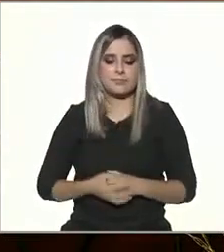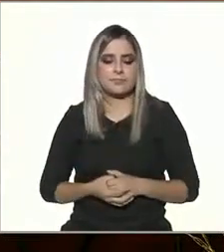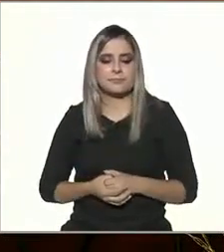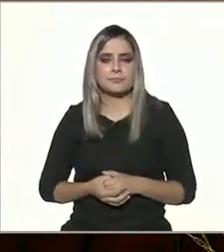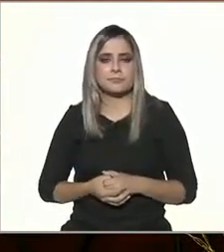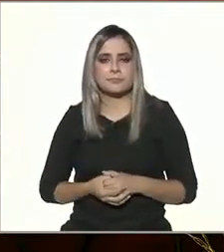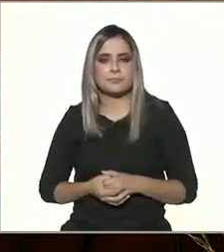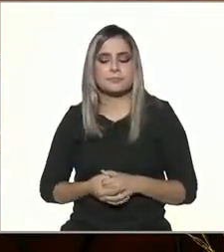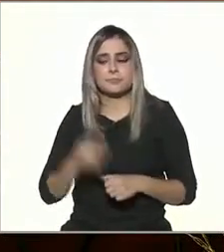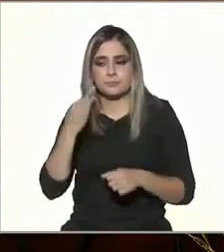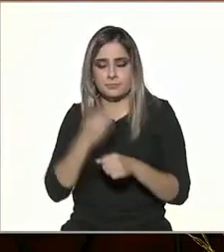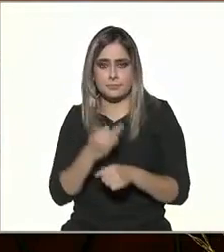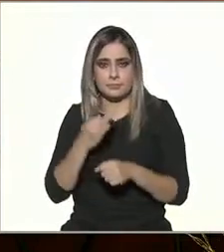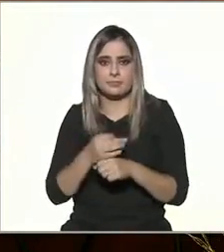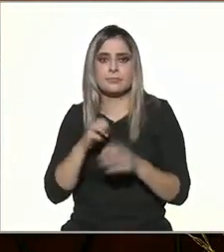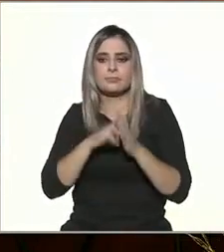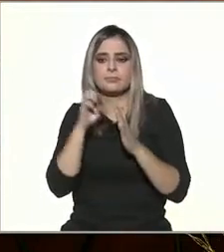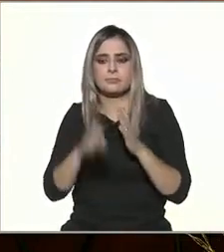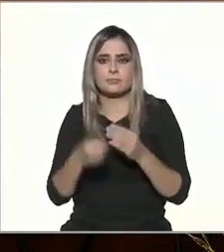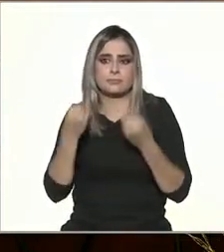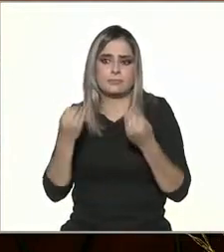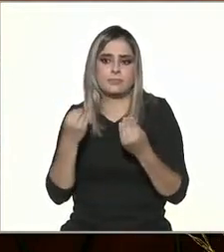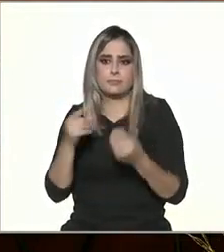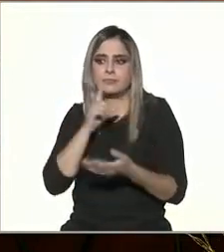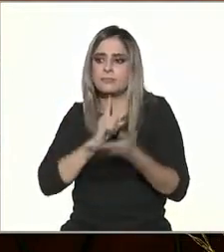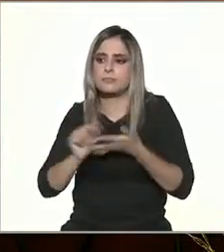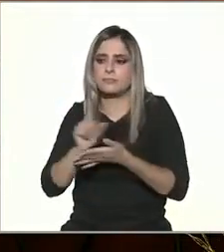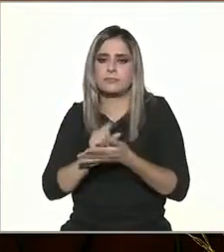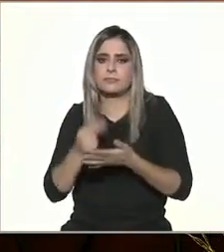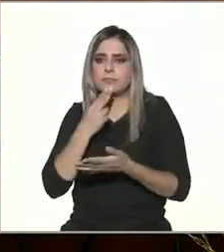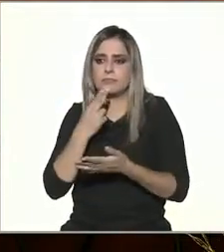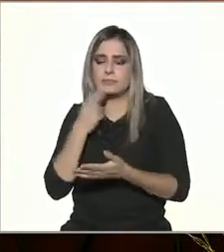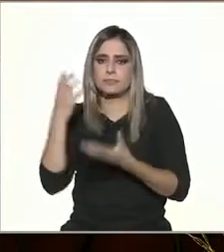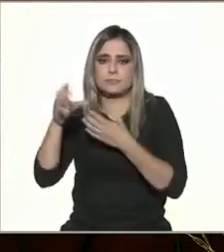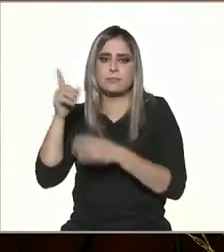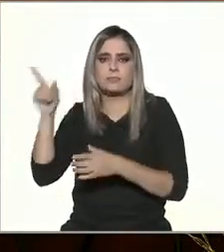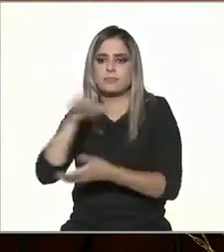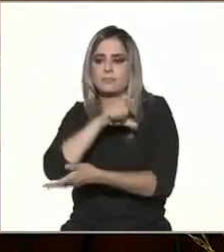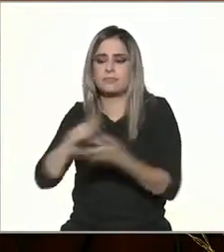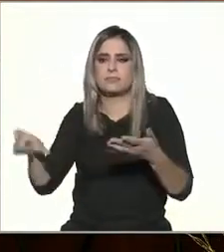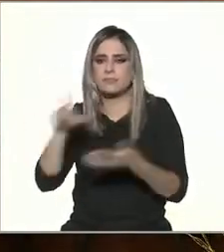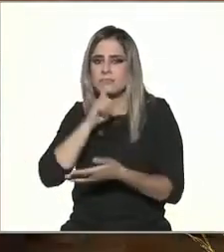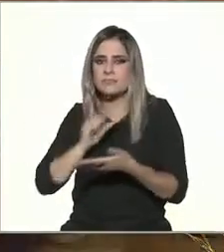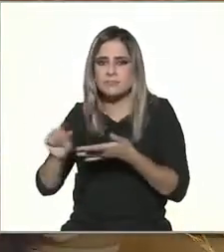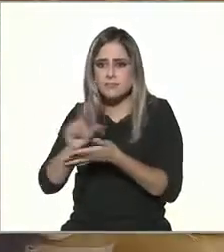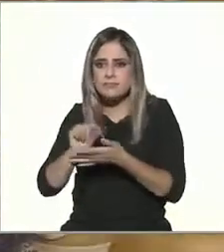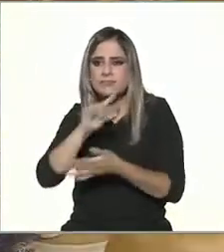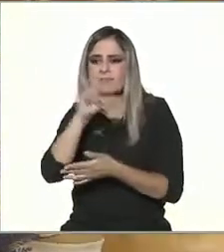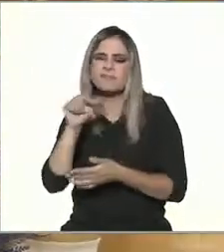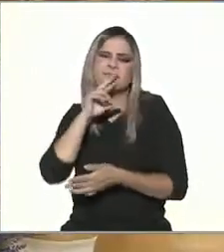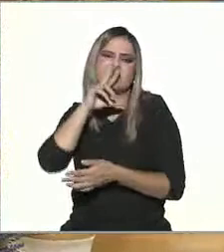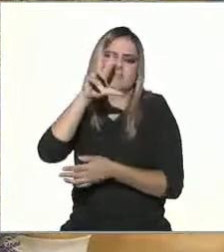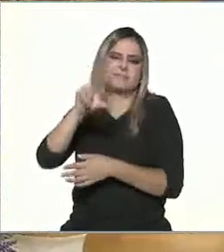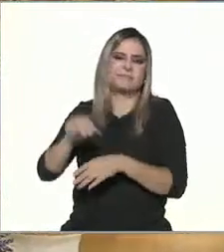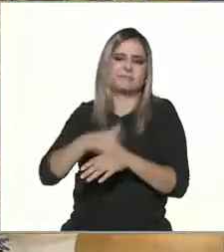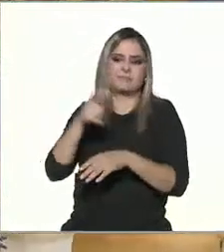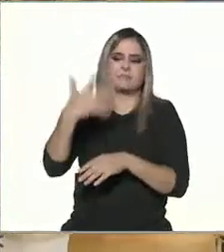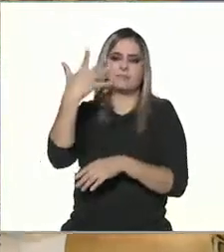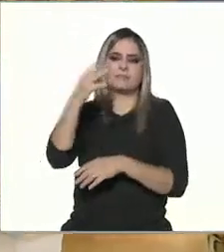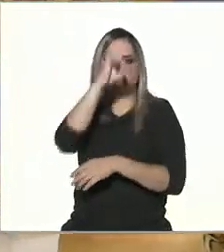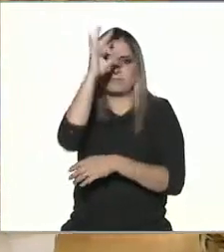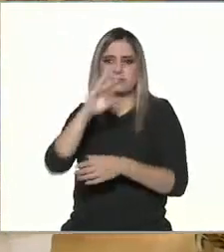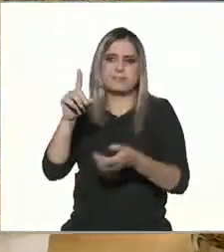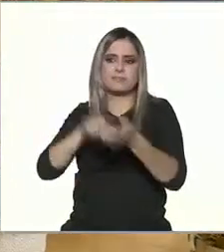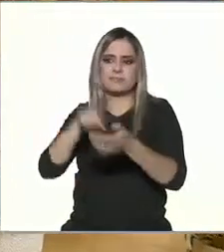Hay un tema de actualidad, es lo de Twitter, ¿no? Elon Musk, hoy en día, ¿no?, que está comprando Twitter, pero de repente se echa atrás porque dice que hay más de 5% de